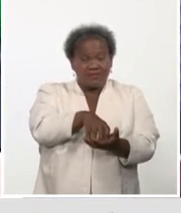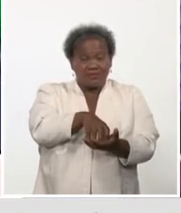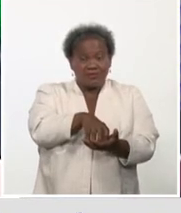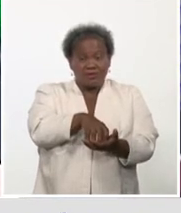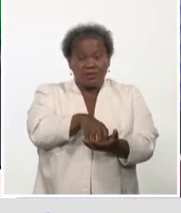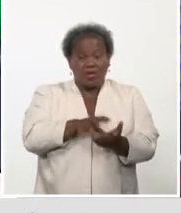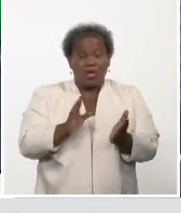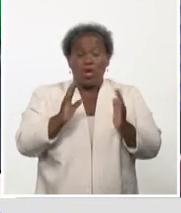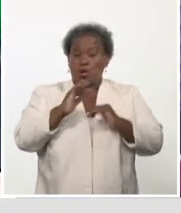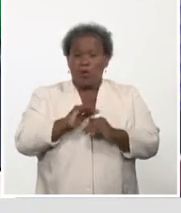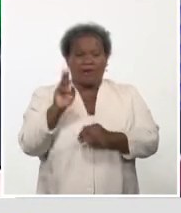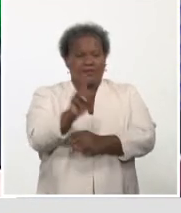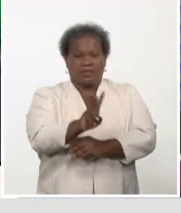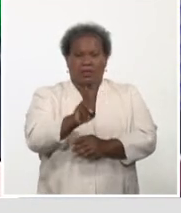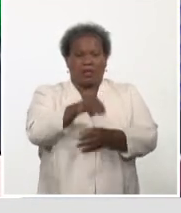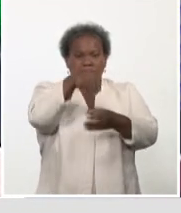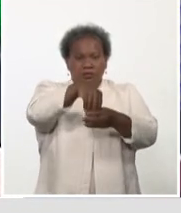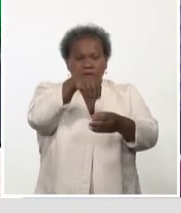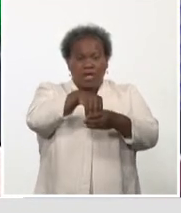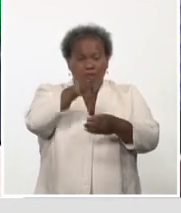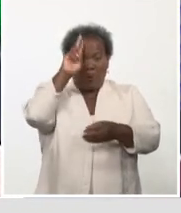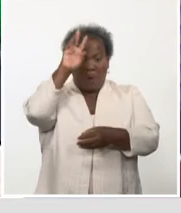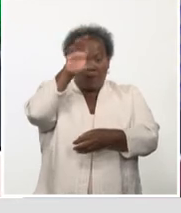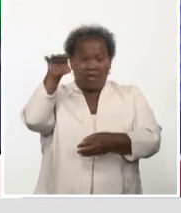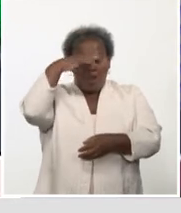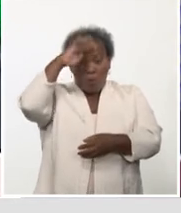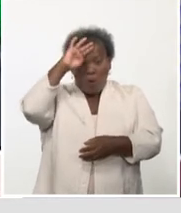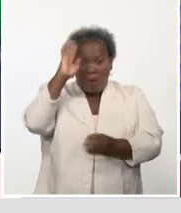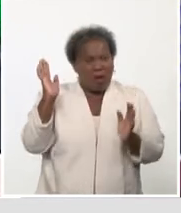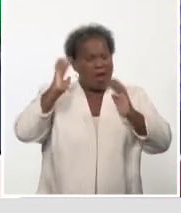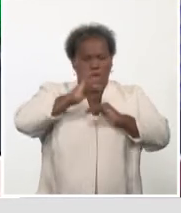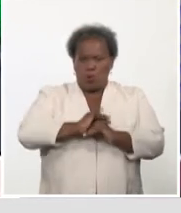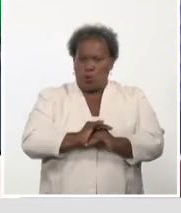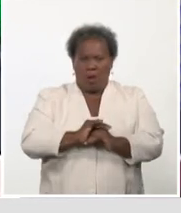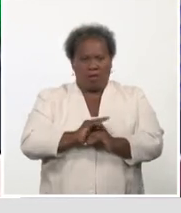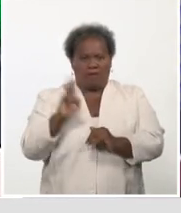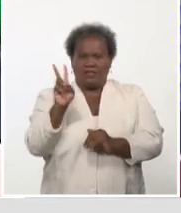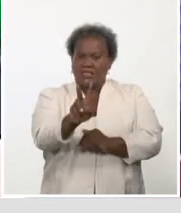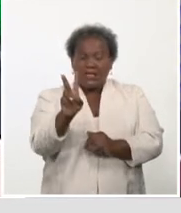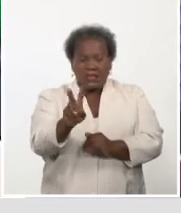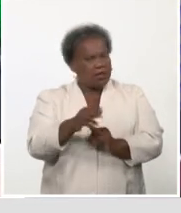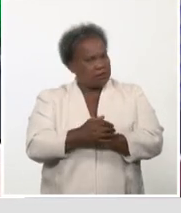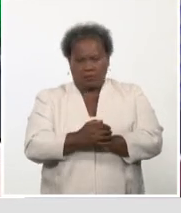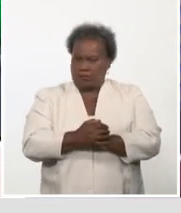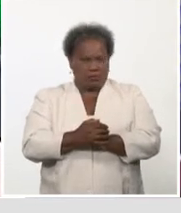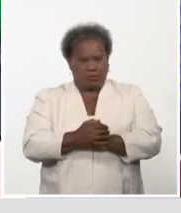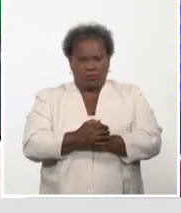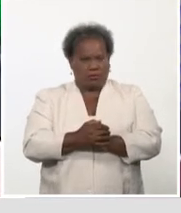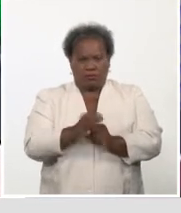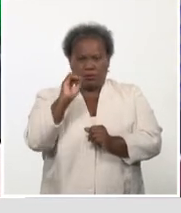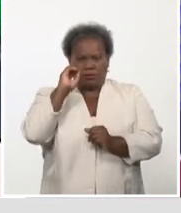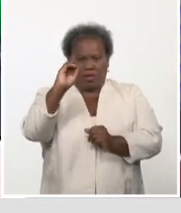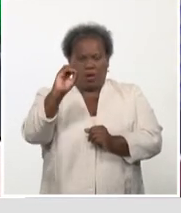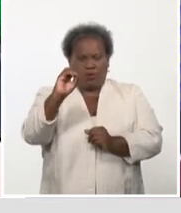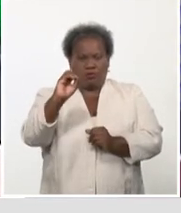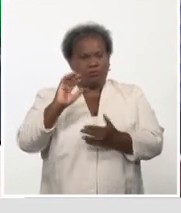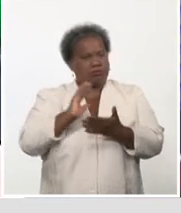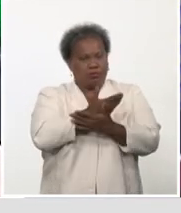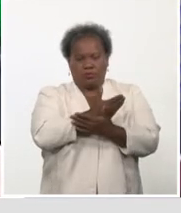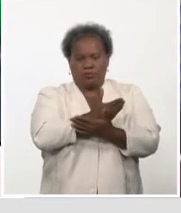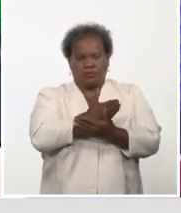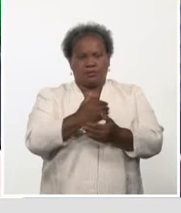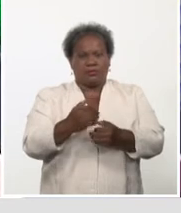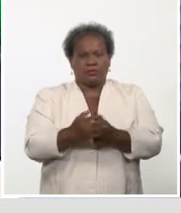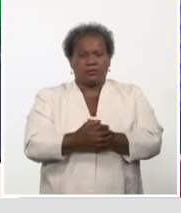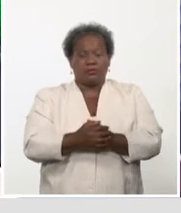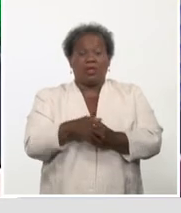visita a los hospitales. Eso quedó, bueno, se retiró la visita del hospital. No obstante, estas